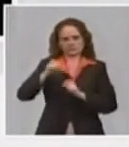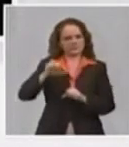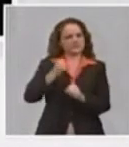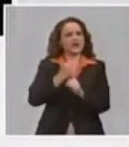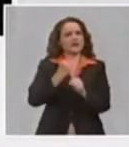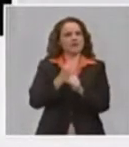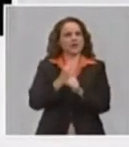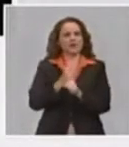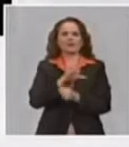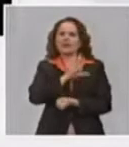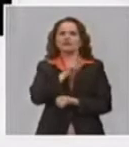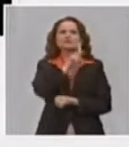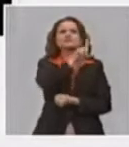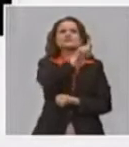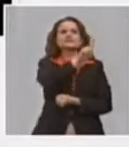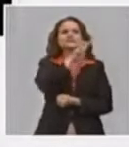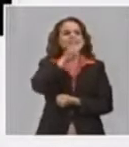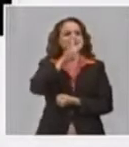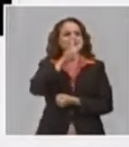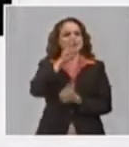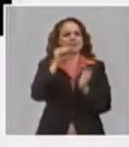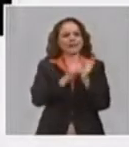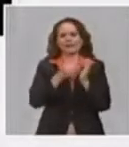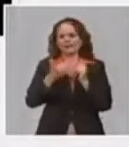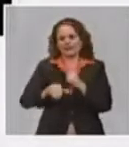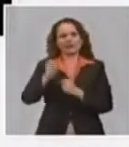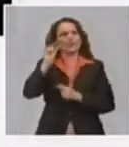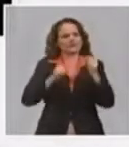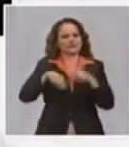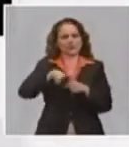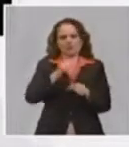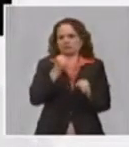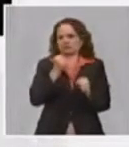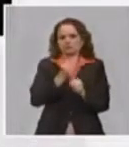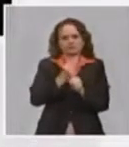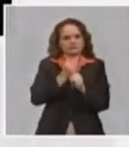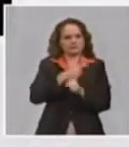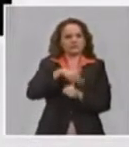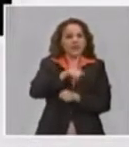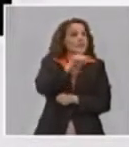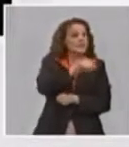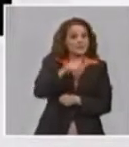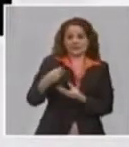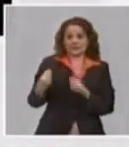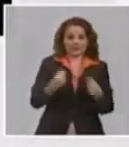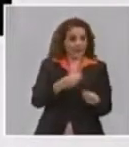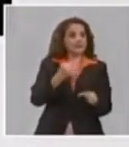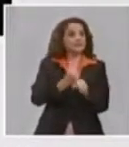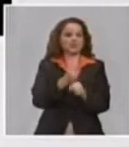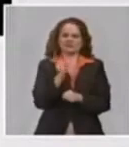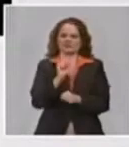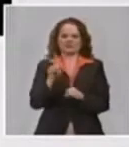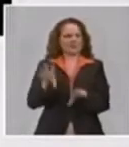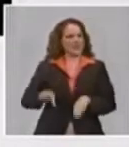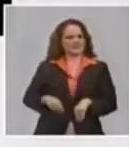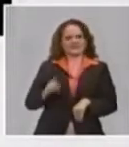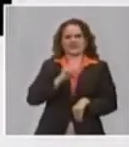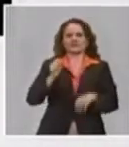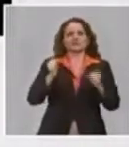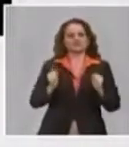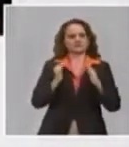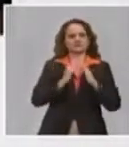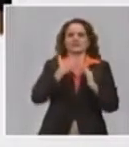13.900 trabajadores. Sobre este tema las dudas fundamentales que hay es quién paga